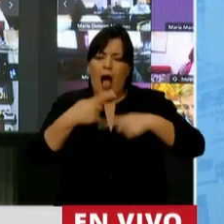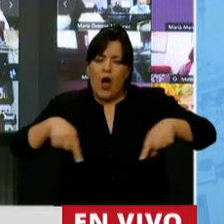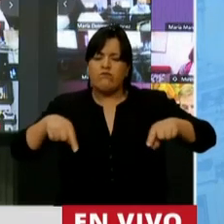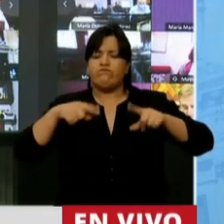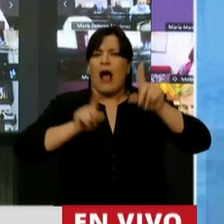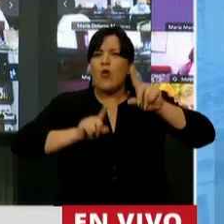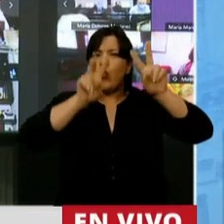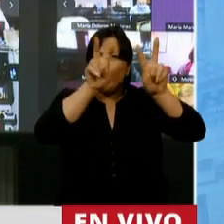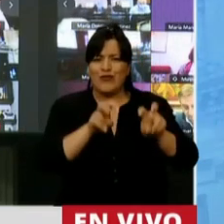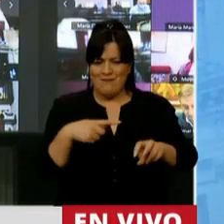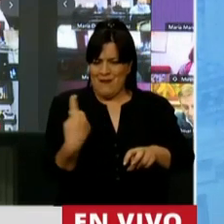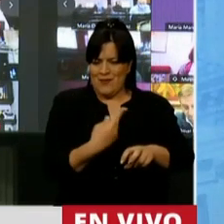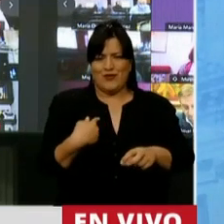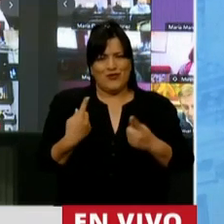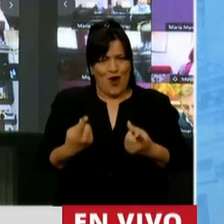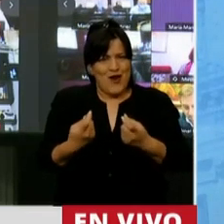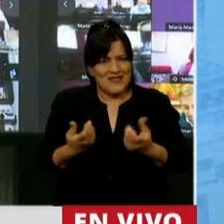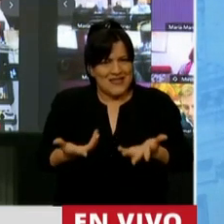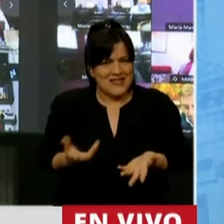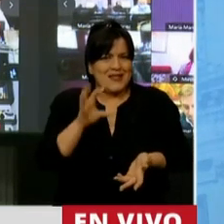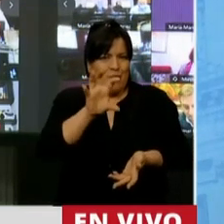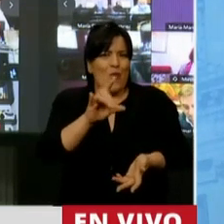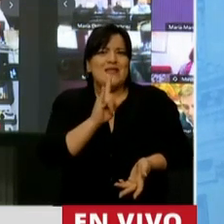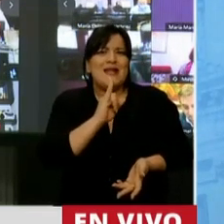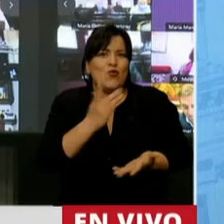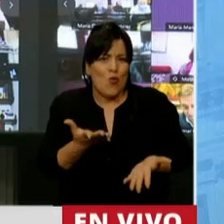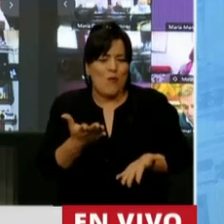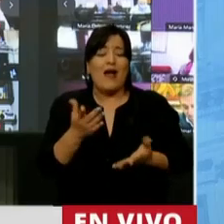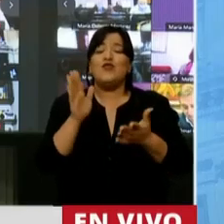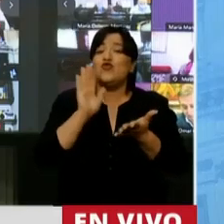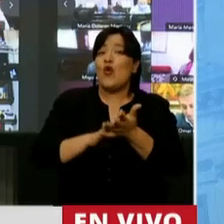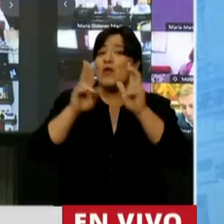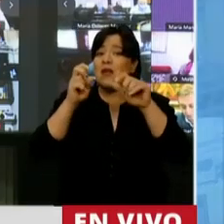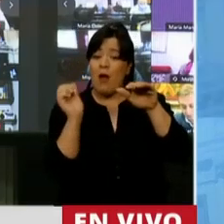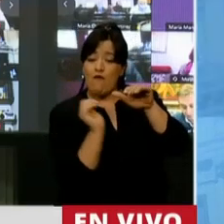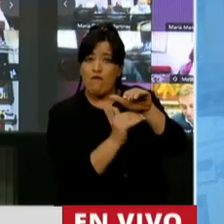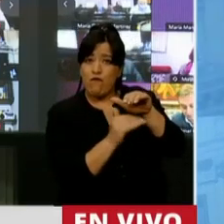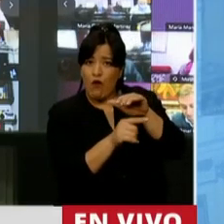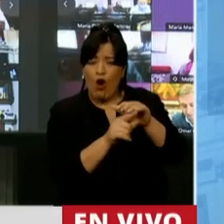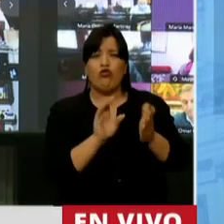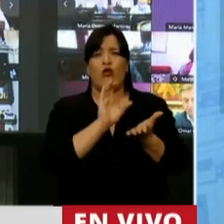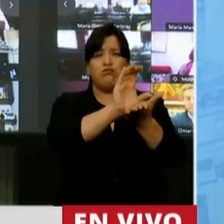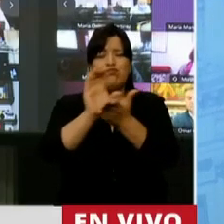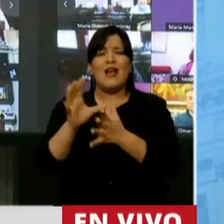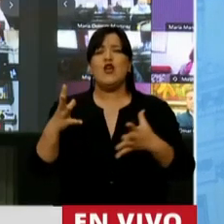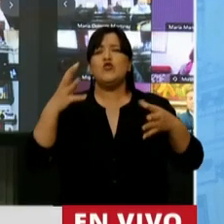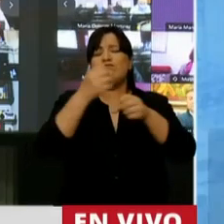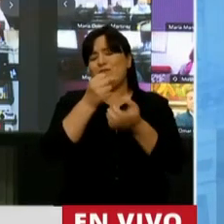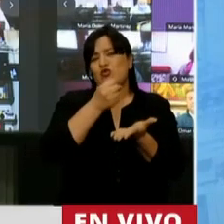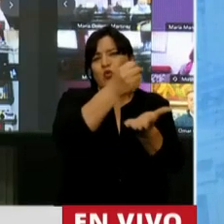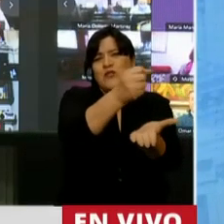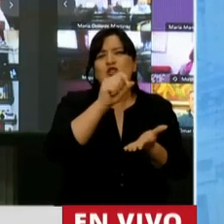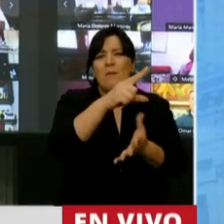hacen a la necesidad nuestra. Precisamente con el tema del fondo que serán destinados a los subsidios del transporte.